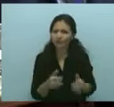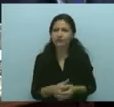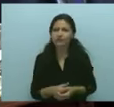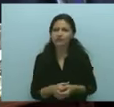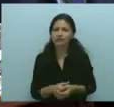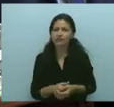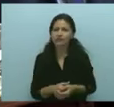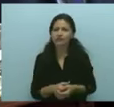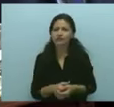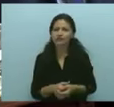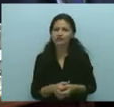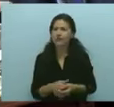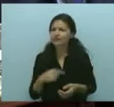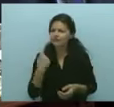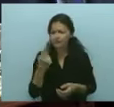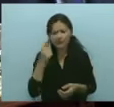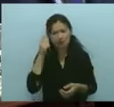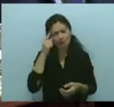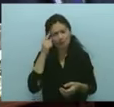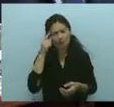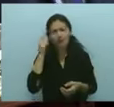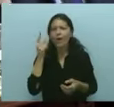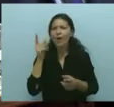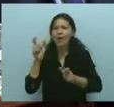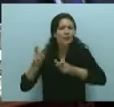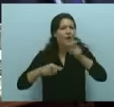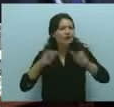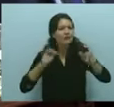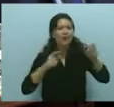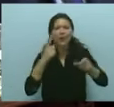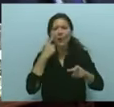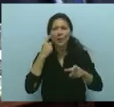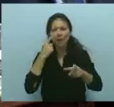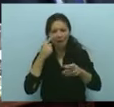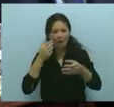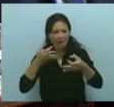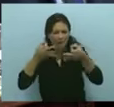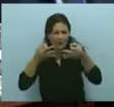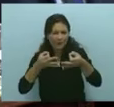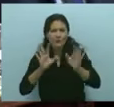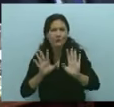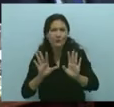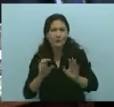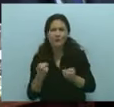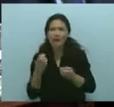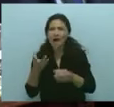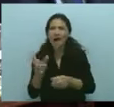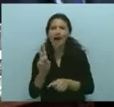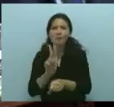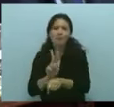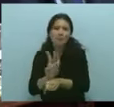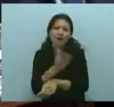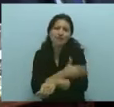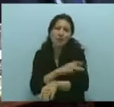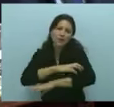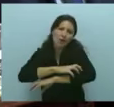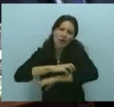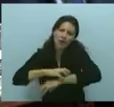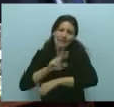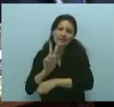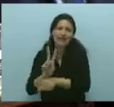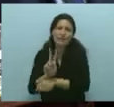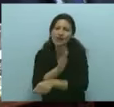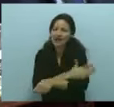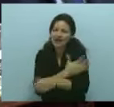de bienestar, en que la gente puede vivir mejor, en que se pueden evitar las situaciones de pobreza y de miseria, valoramos